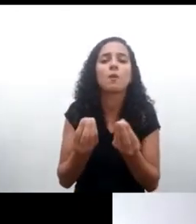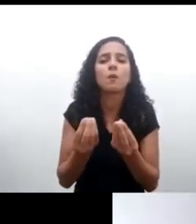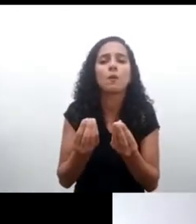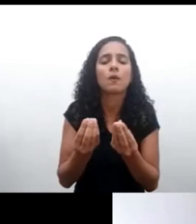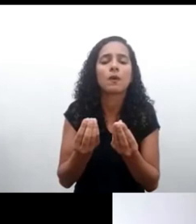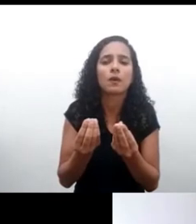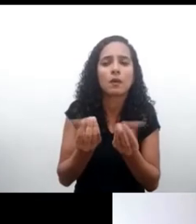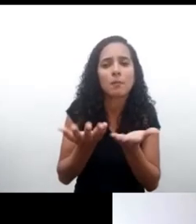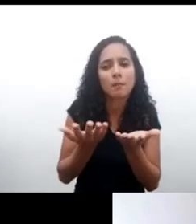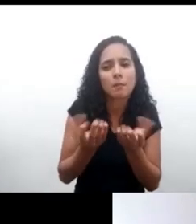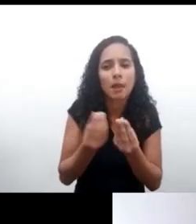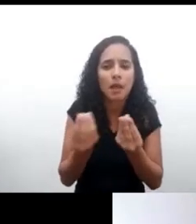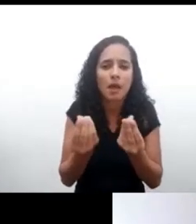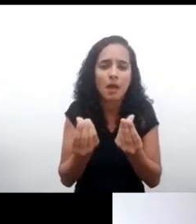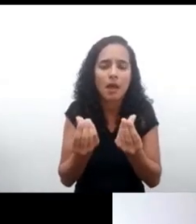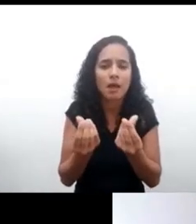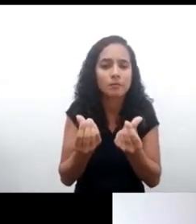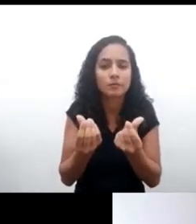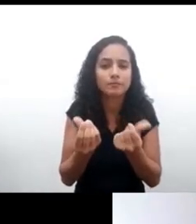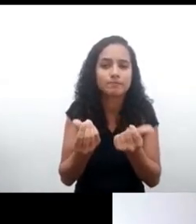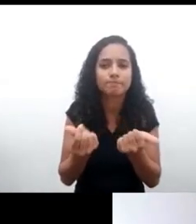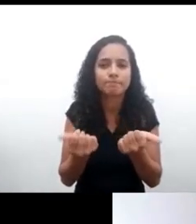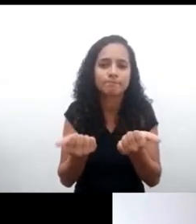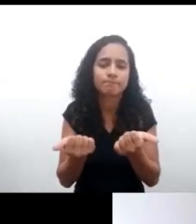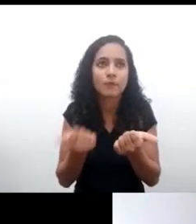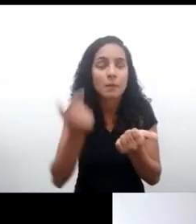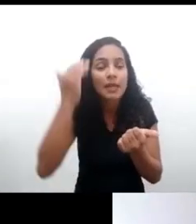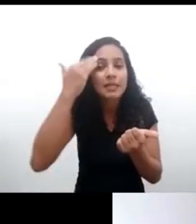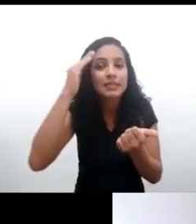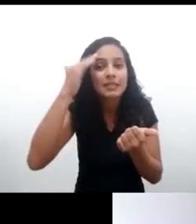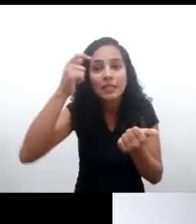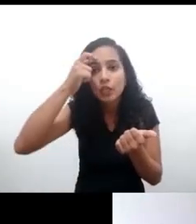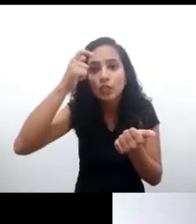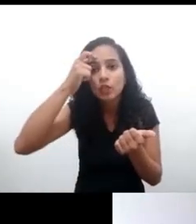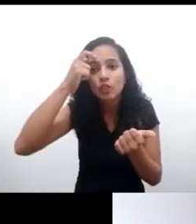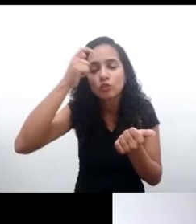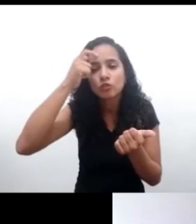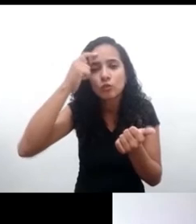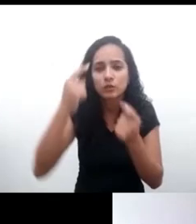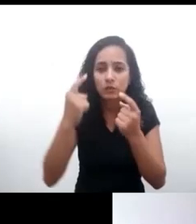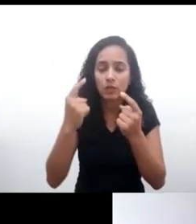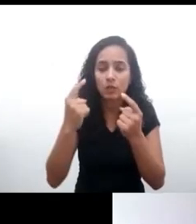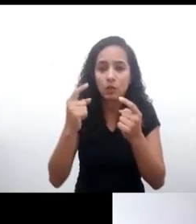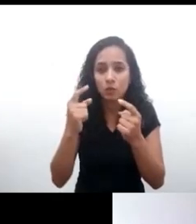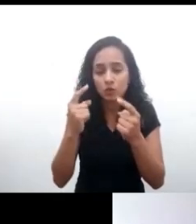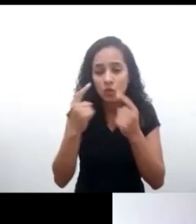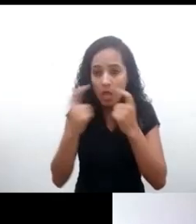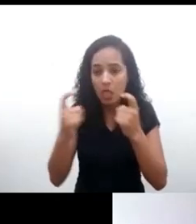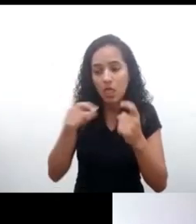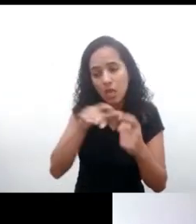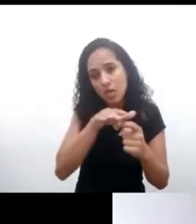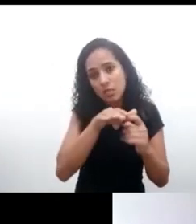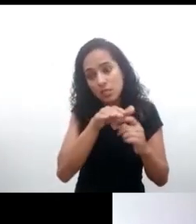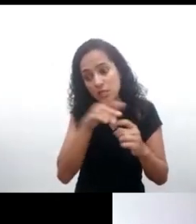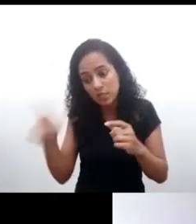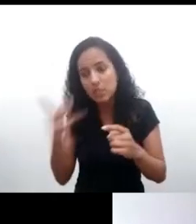incorpora la noción de interés superior del niño como principio rector y horizontal que permite una evaluación dinámica de las mejores condiciones para el desarrollo de